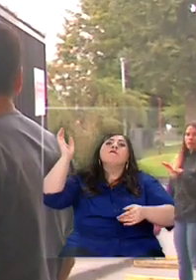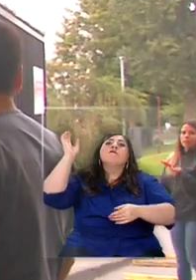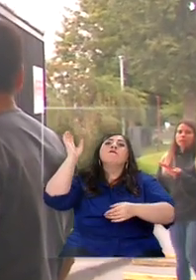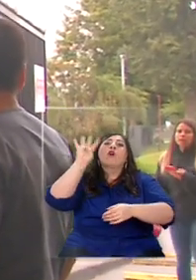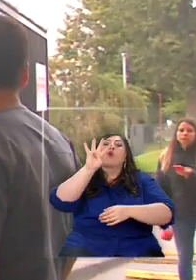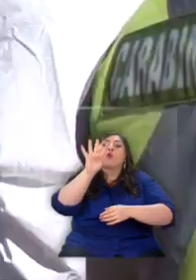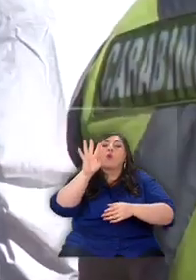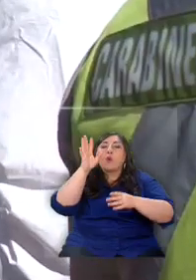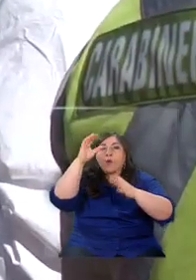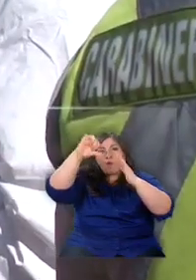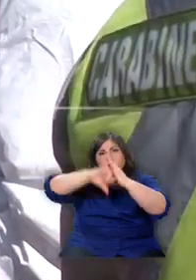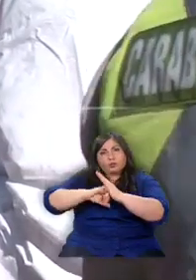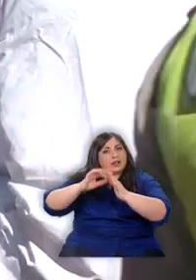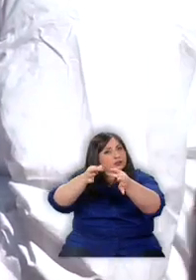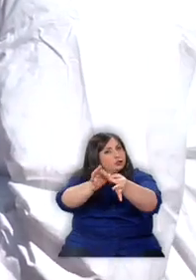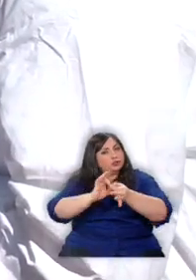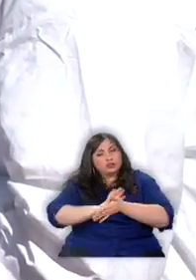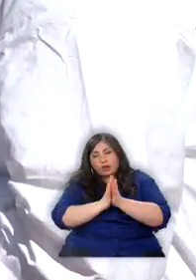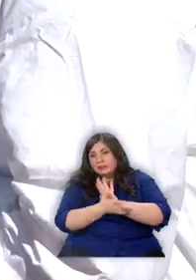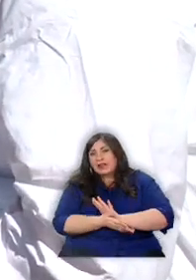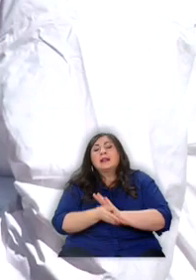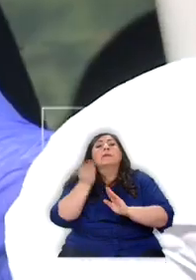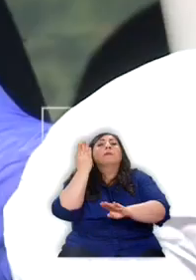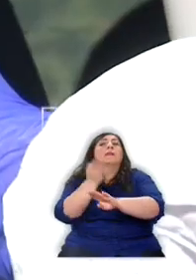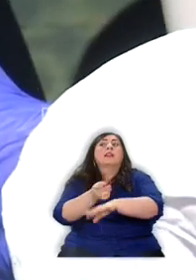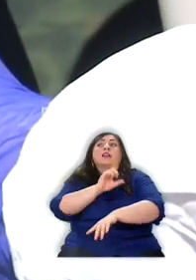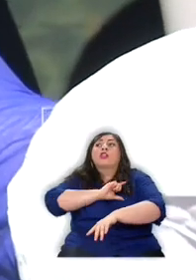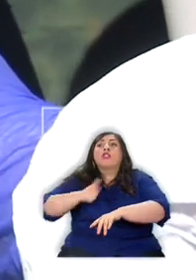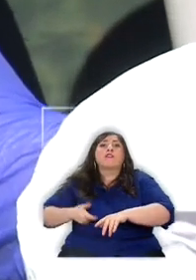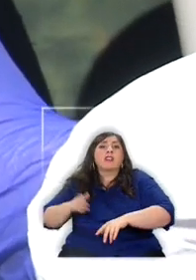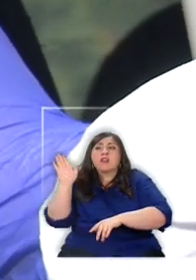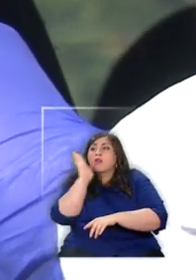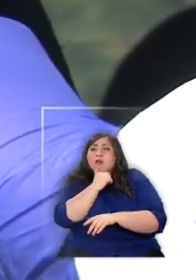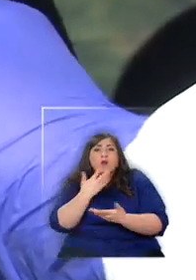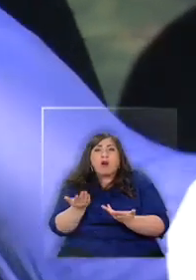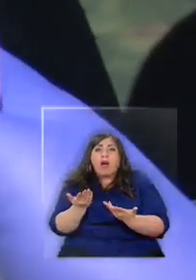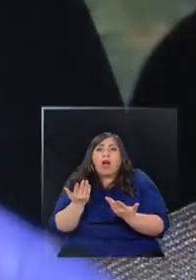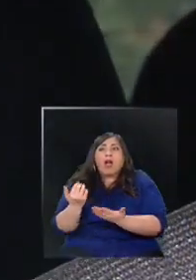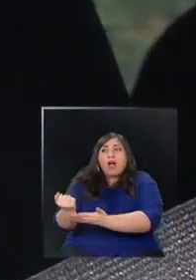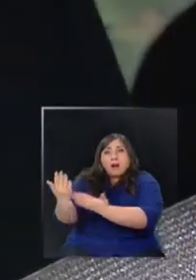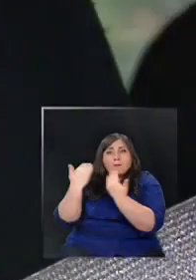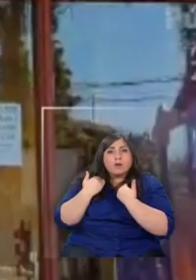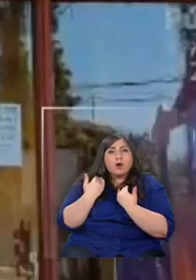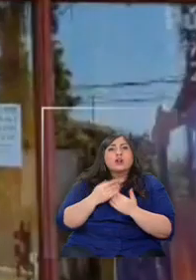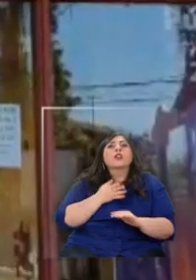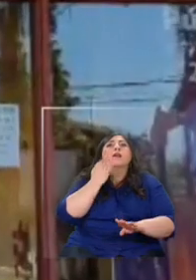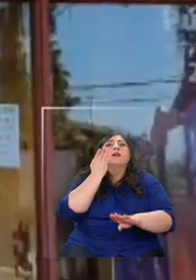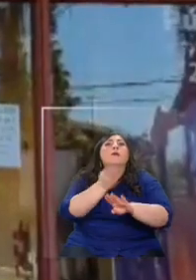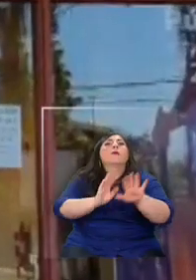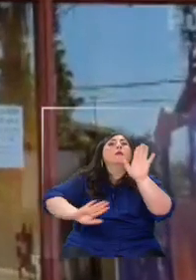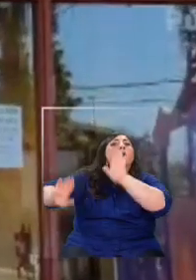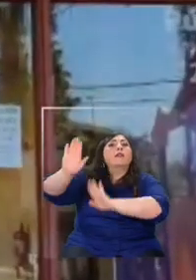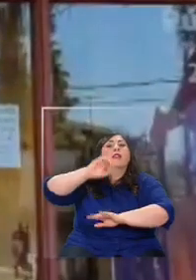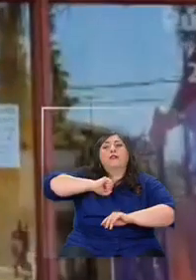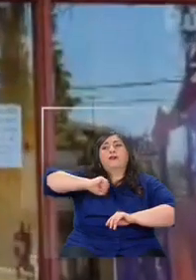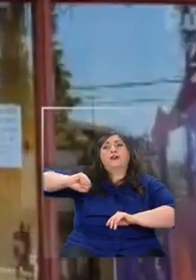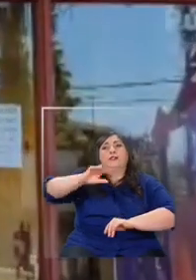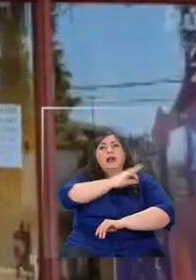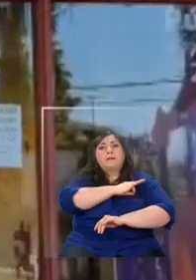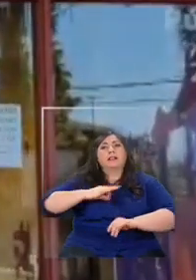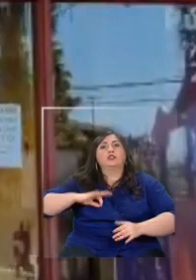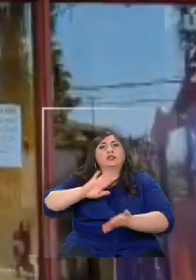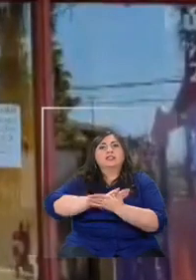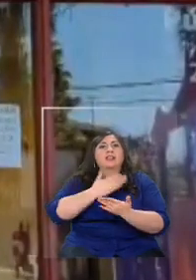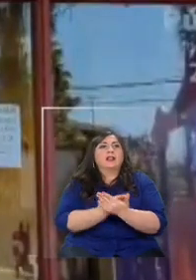abandono del gobierno e interpusieron un recurso de protección contra el ministro de Salud. No se han tomado hoy día las